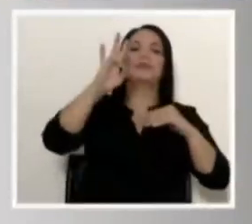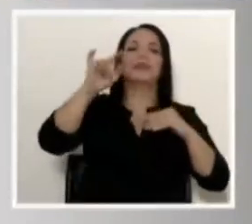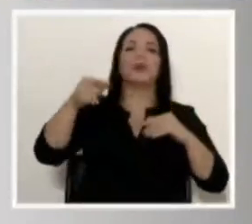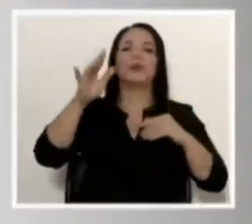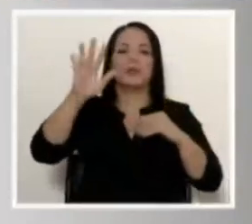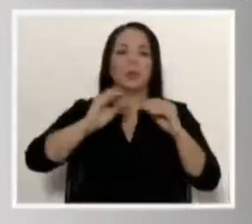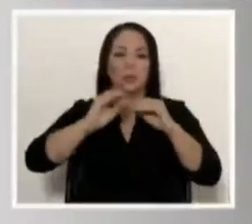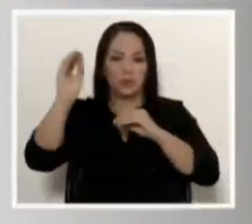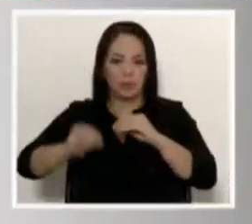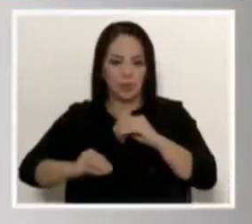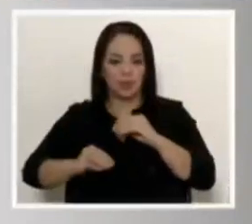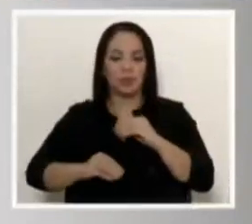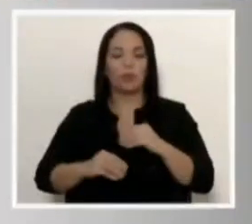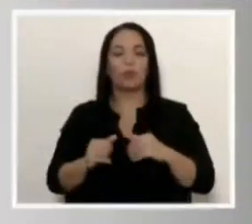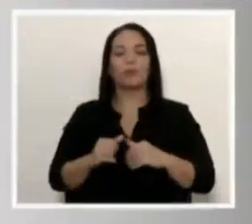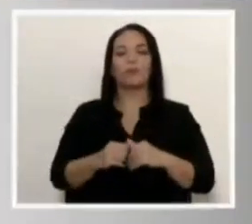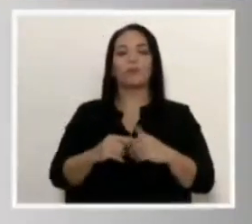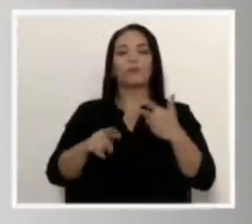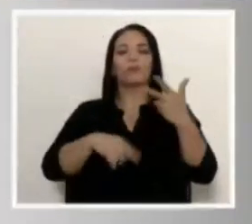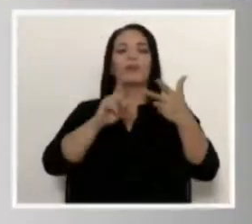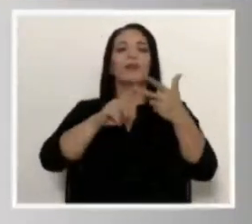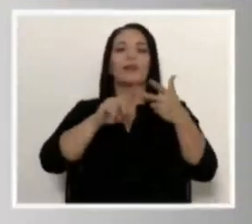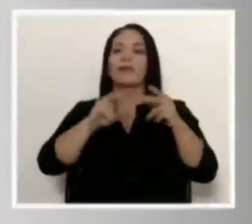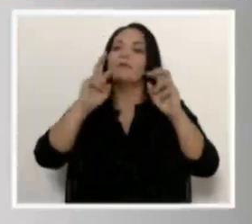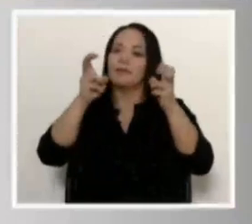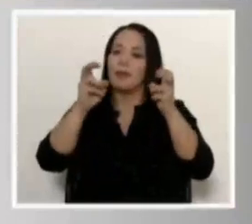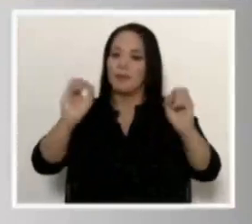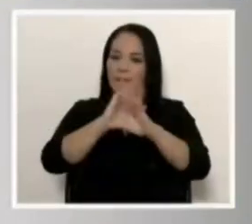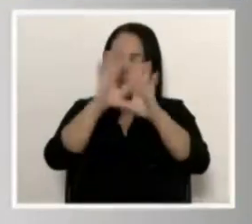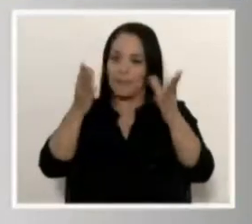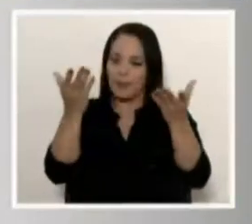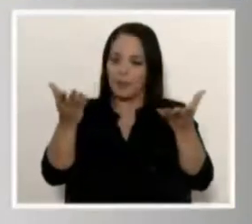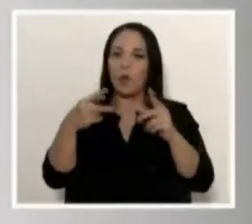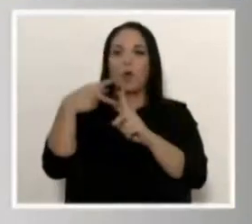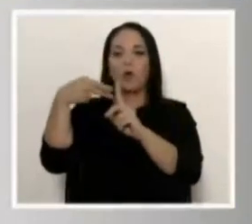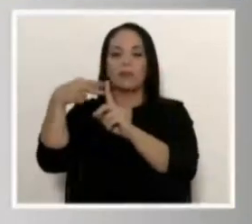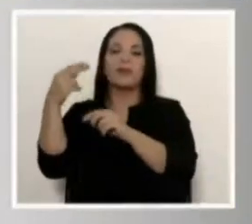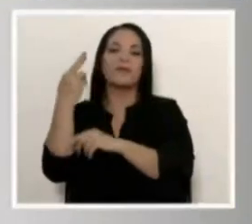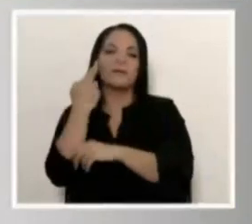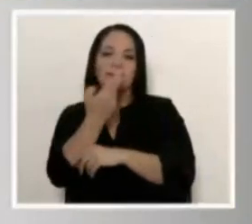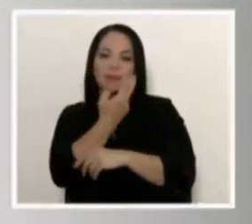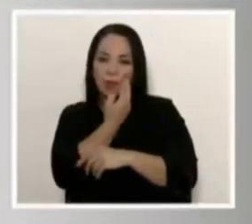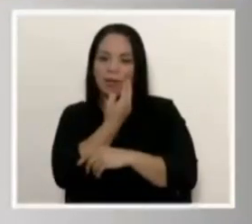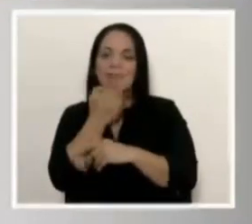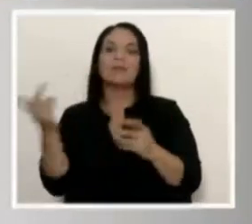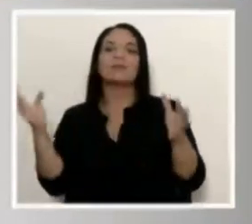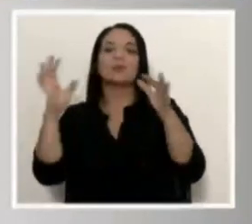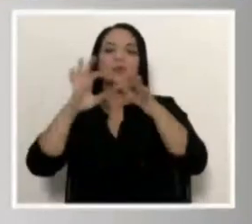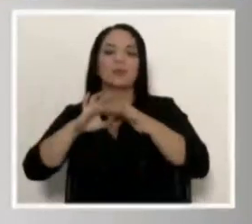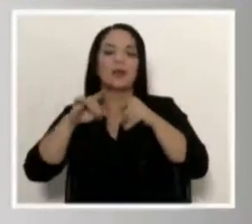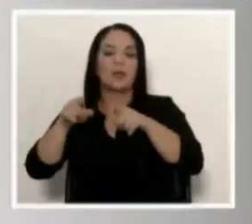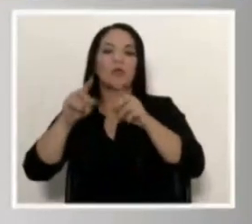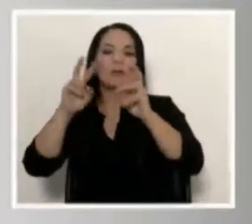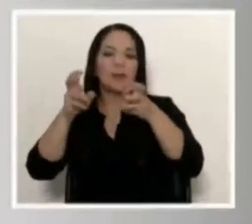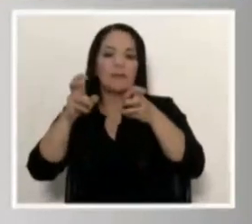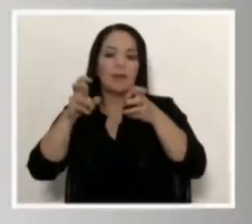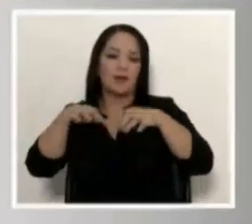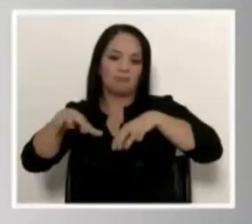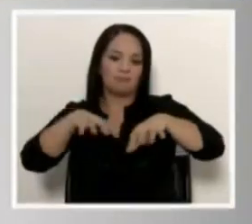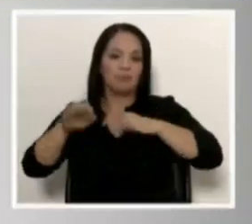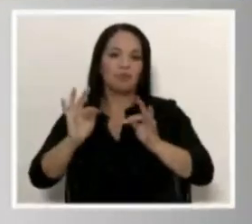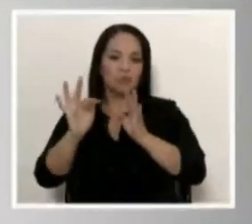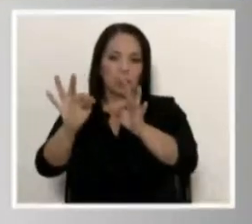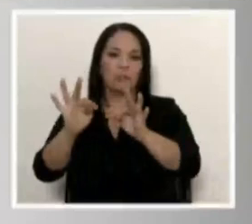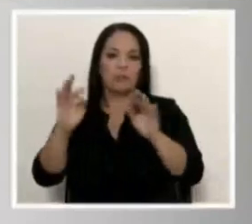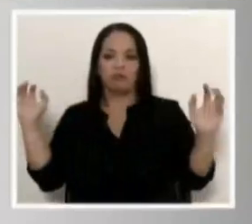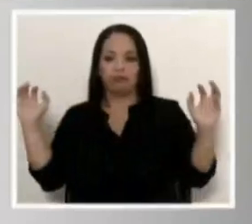.5%. Y el tema, por supuesto, de hoteles y restaurantes, asociado mucho a la actividad turística, que va a